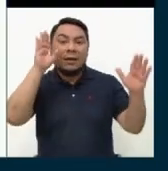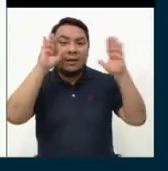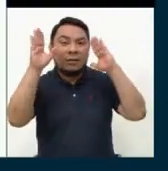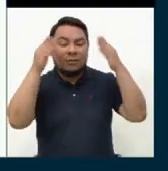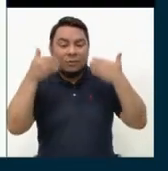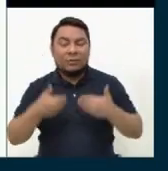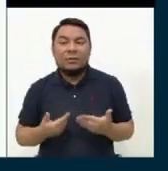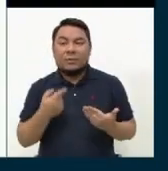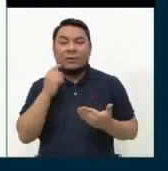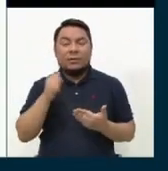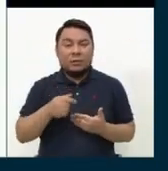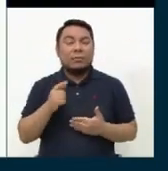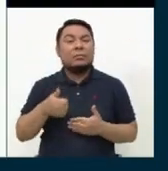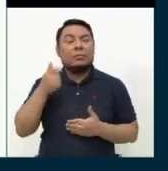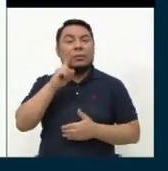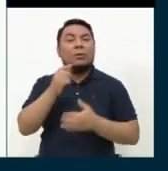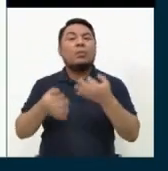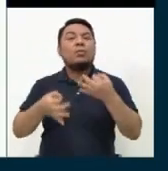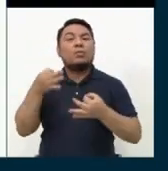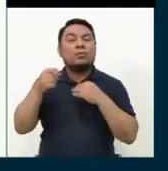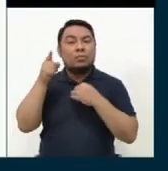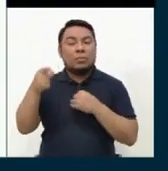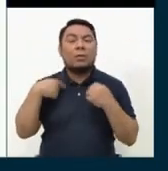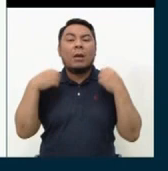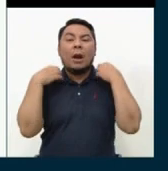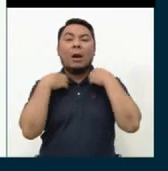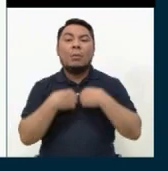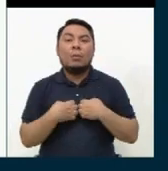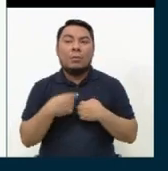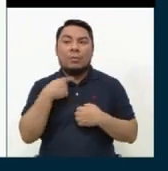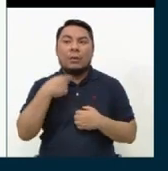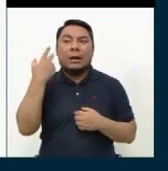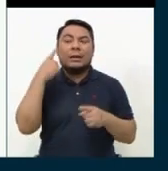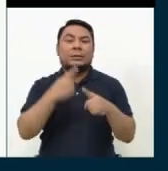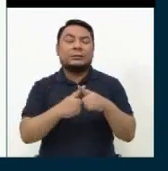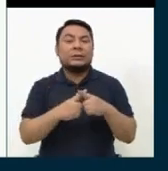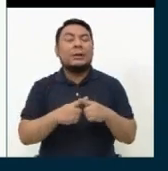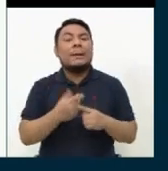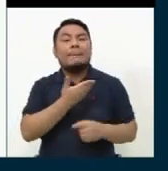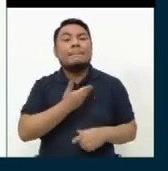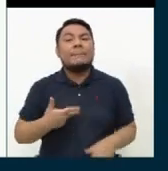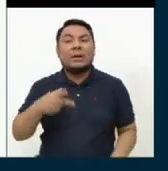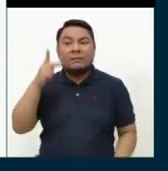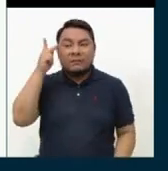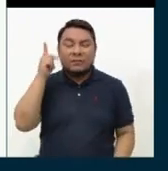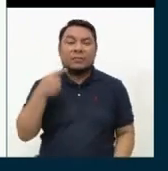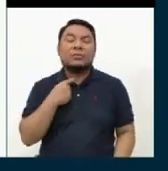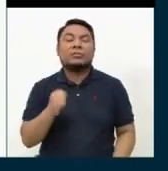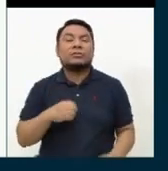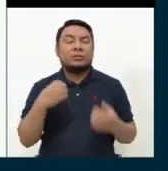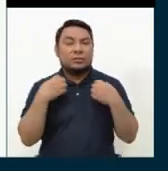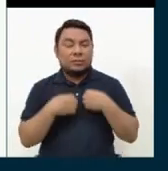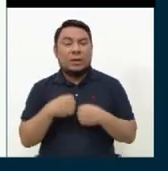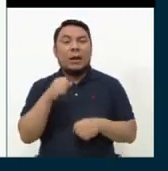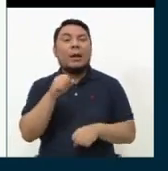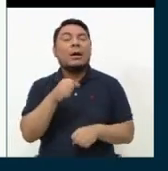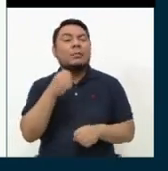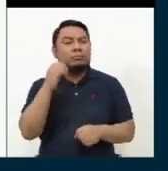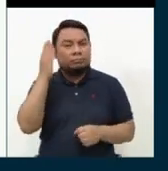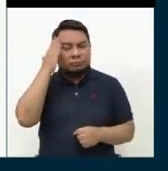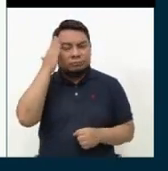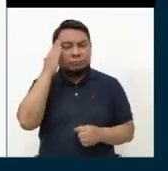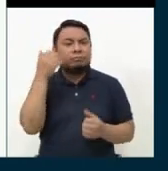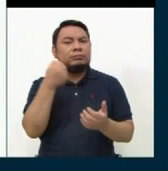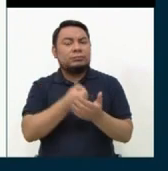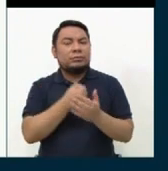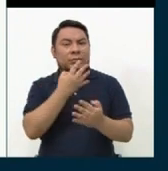Soy ex magistrado del Poder Judicial, abogado del presidente Fujimori, doctor en Derecho y maestro en Derecho Penal, y empresario